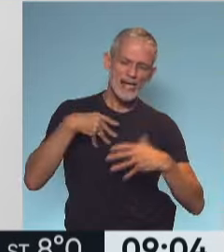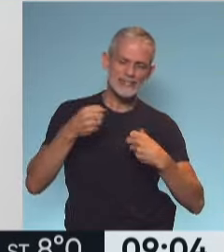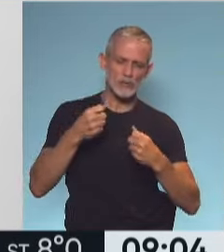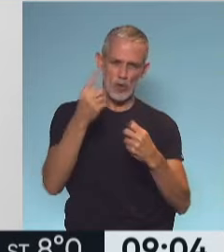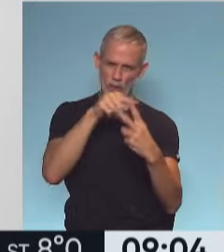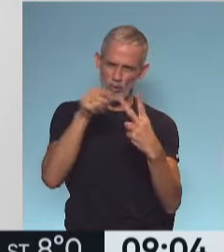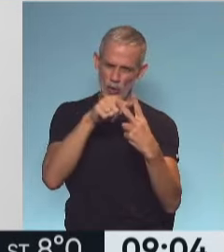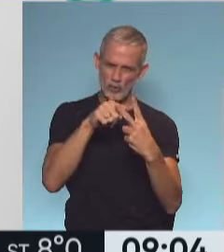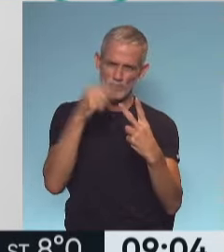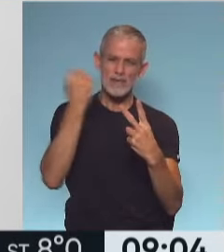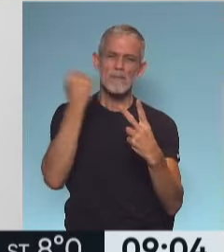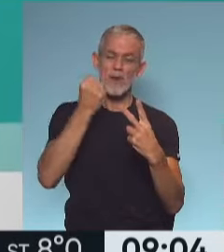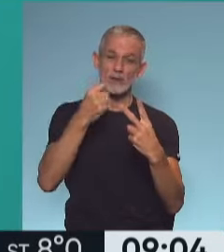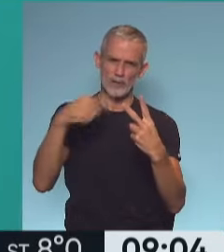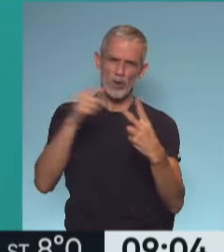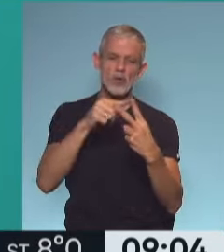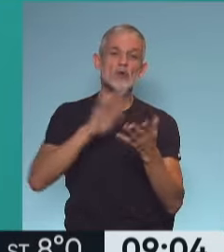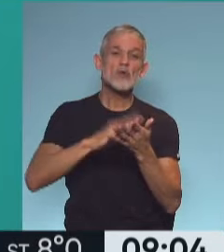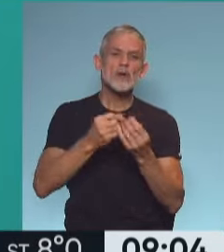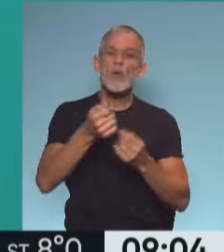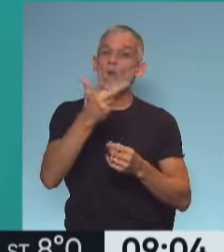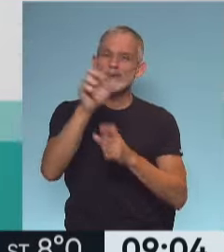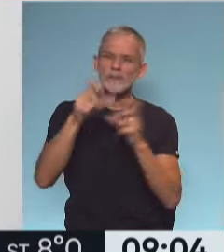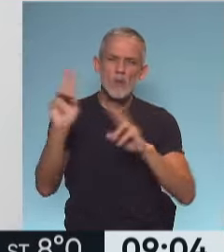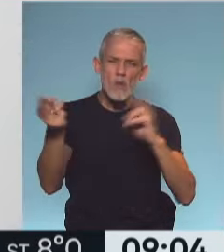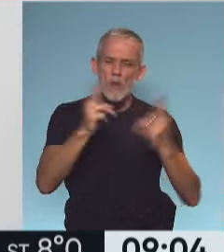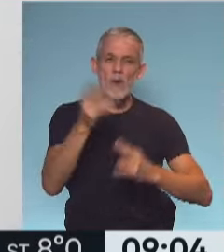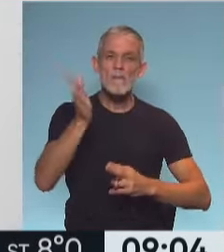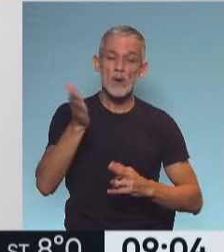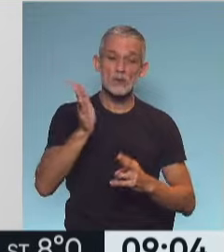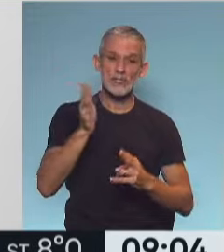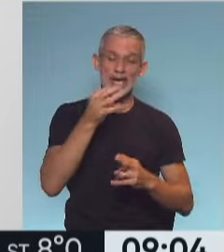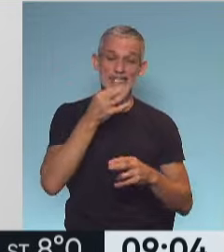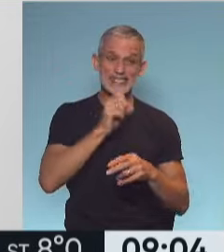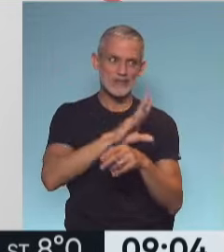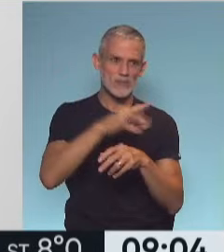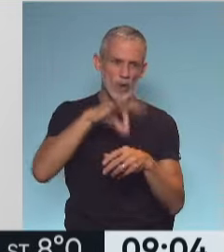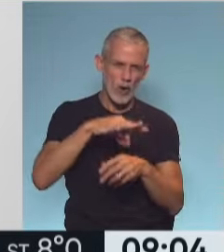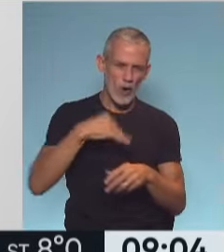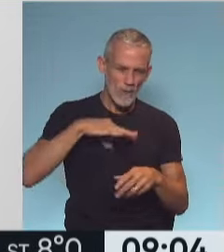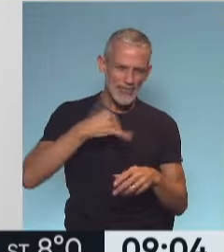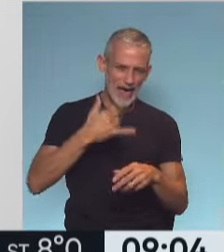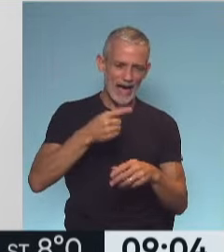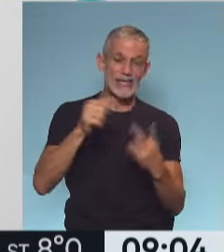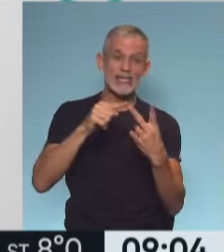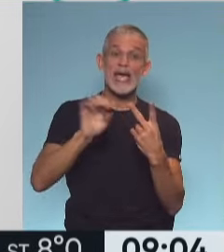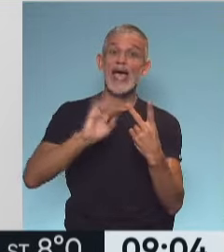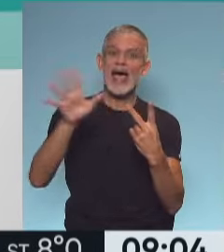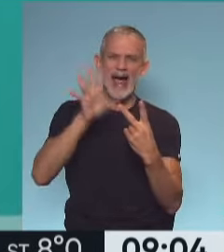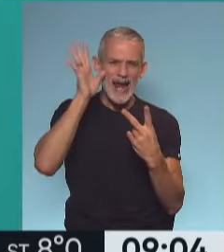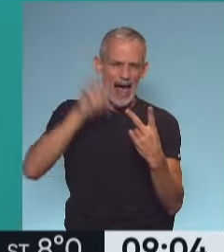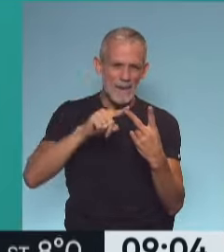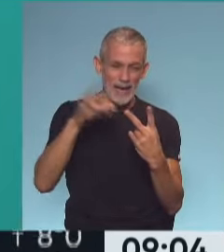factores. Uno que tiene que ver con la tasa de letalidad cuando te toca la enfermedad y otro tiene que ver con la gravedad de esa